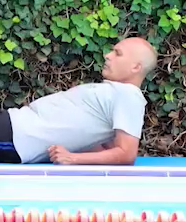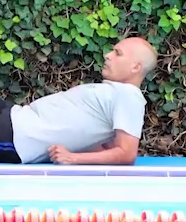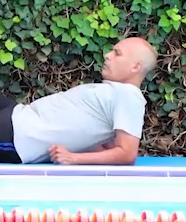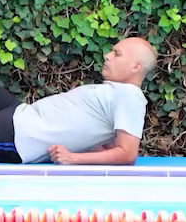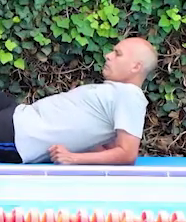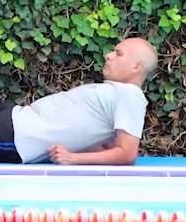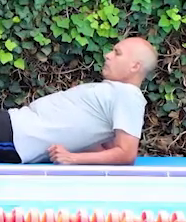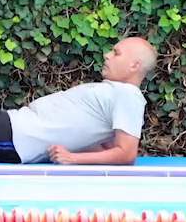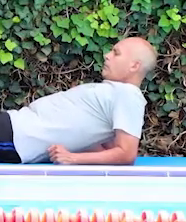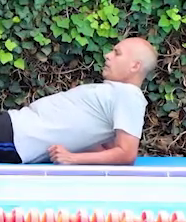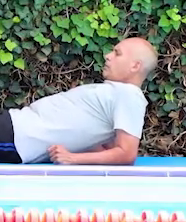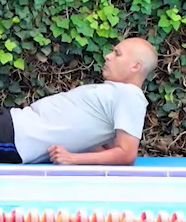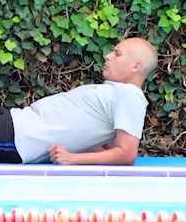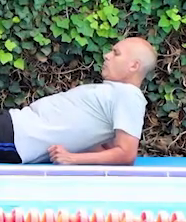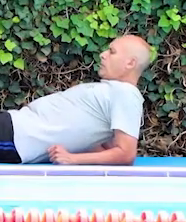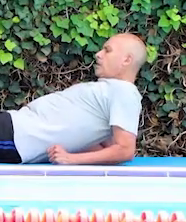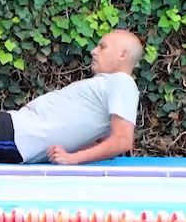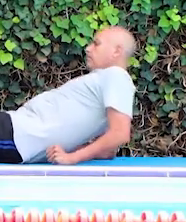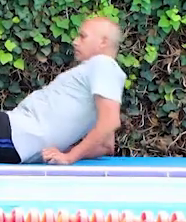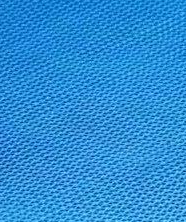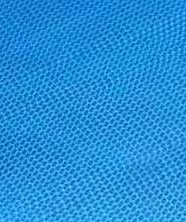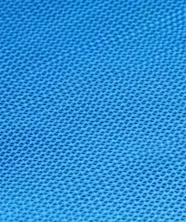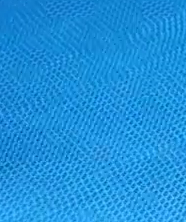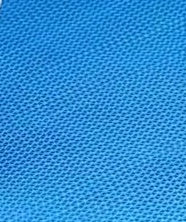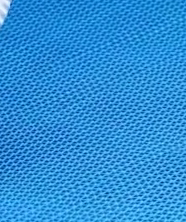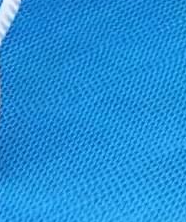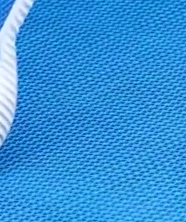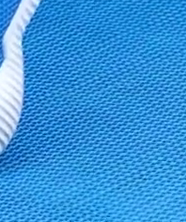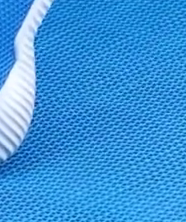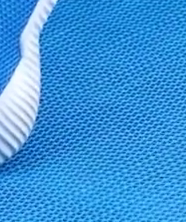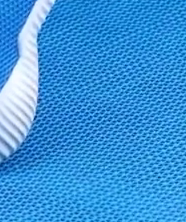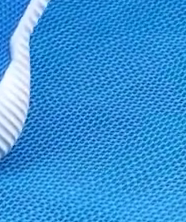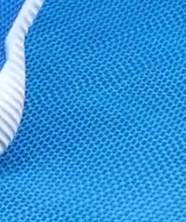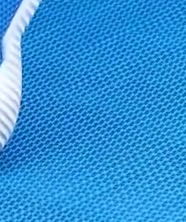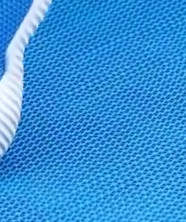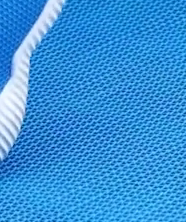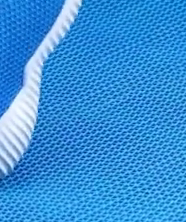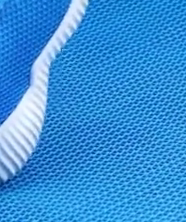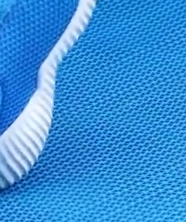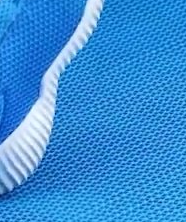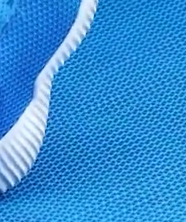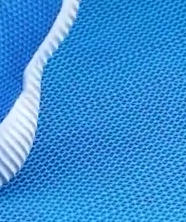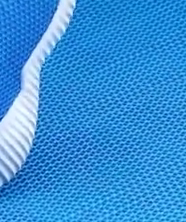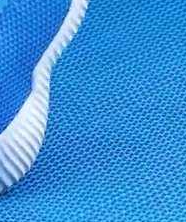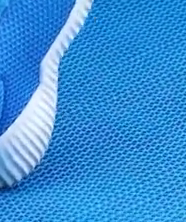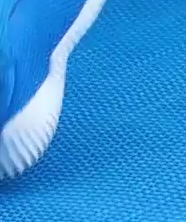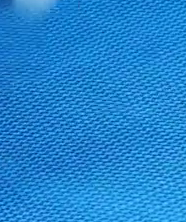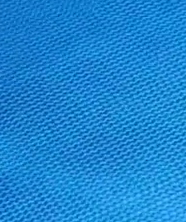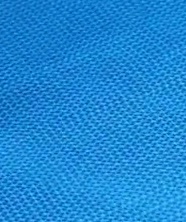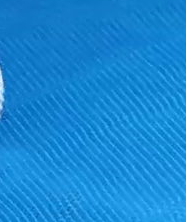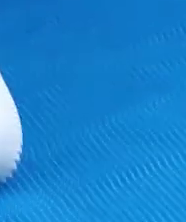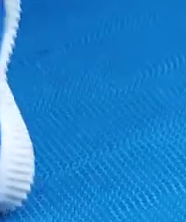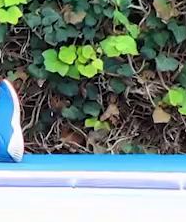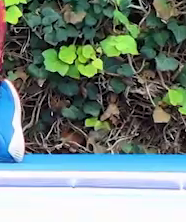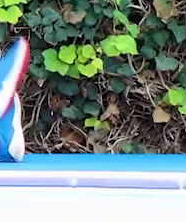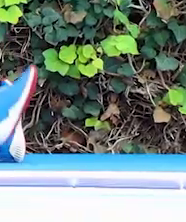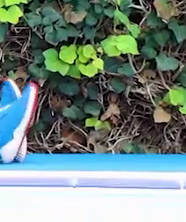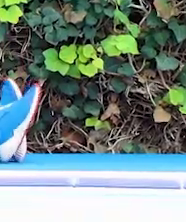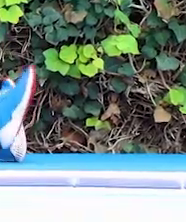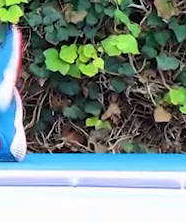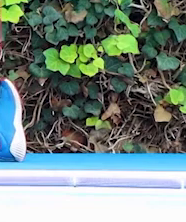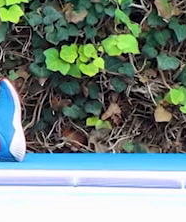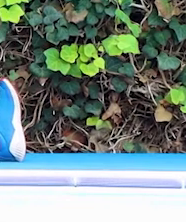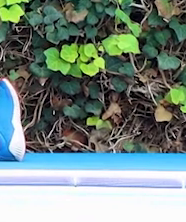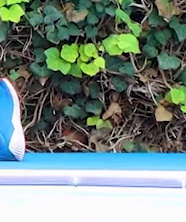Aprieta el estómago. Perfecto. Muy bien, Jair. Vamos a hacer cinco repeticiones por pierna. Elevación de la pierna derecha cinco